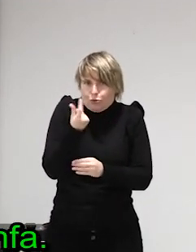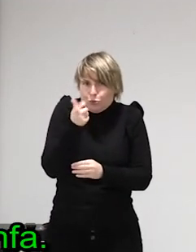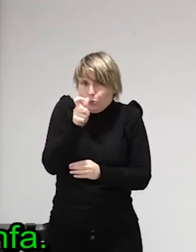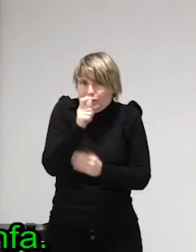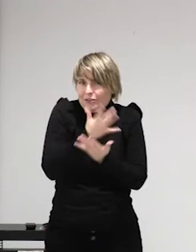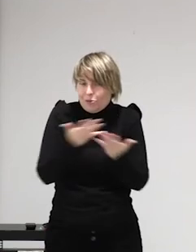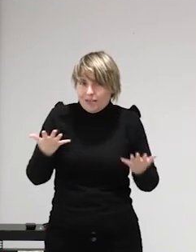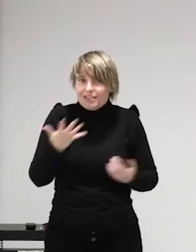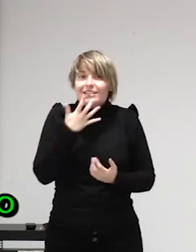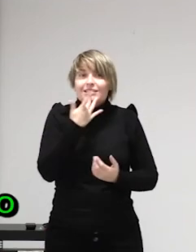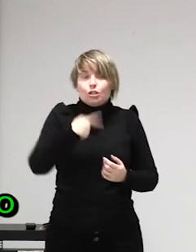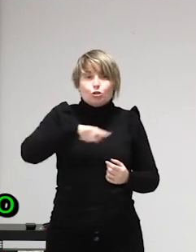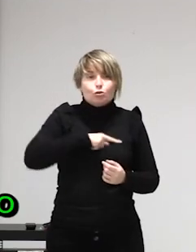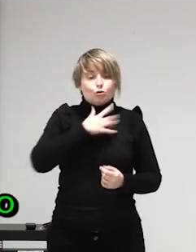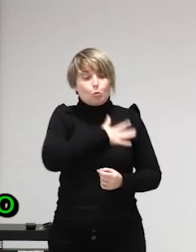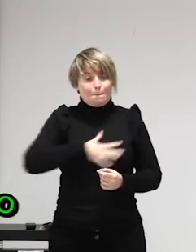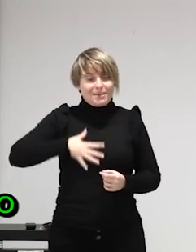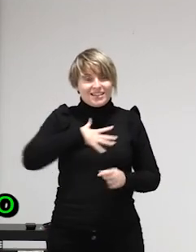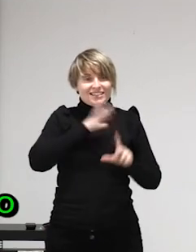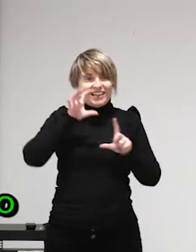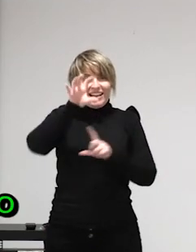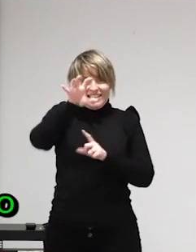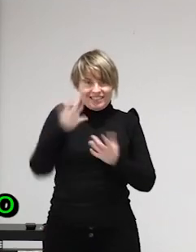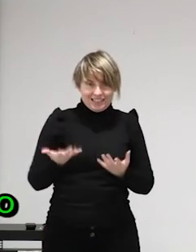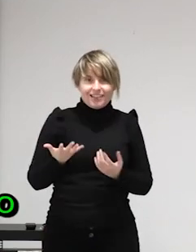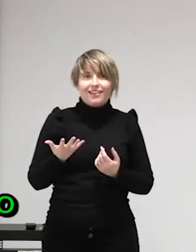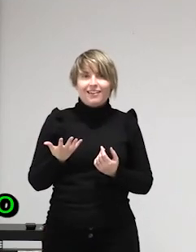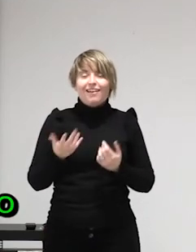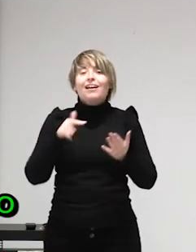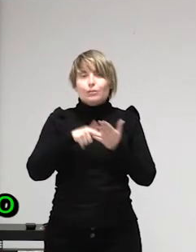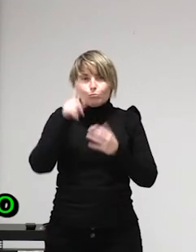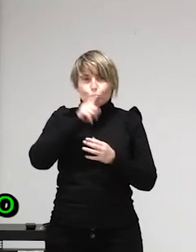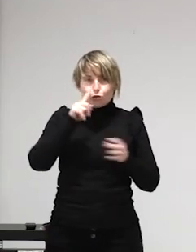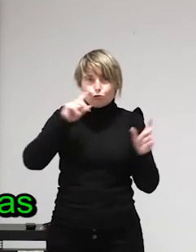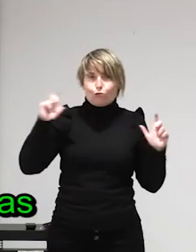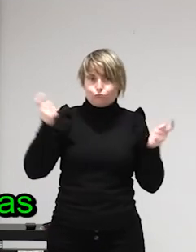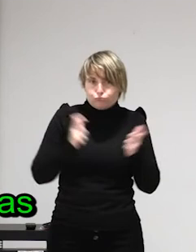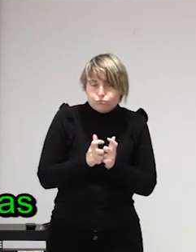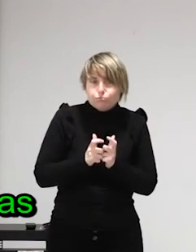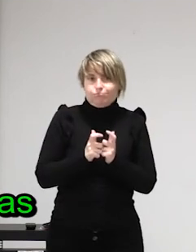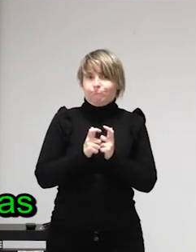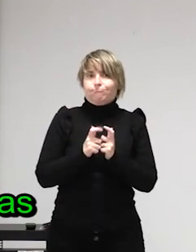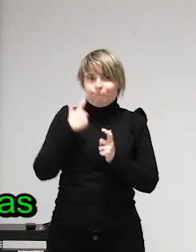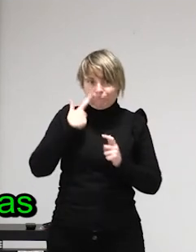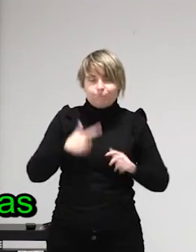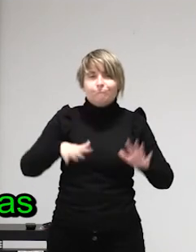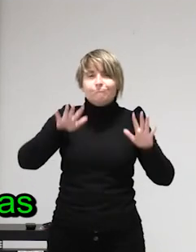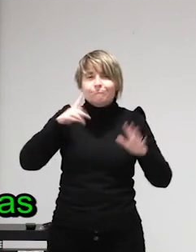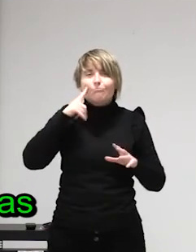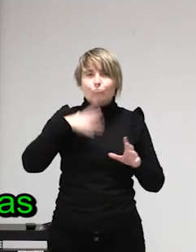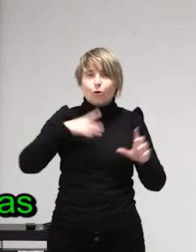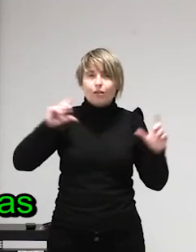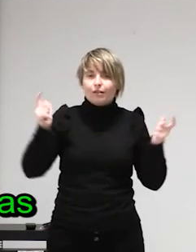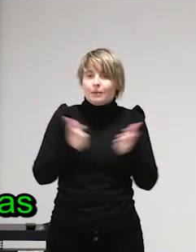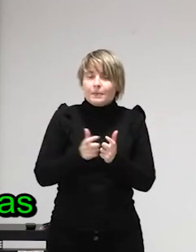ejemplo Ninfa muchas de nosotras nos hemos visto entre la espada y la pared y nos hemos visto al final coaccionadas